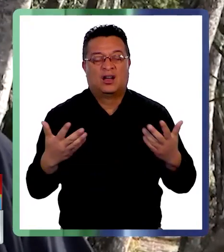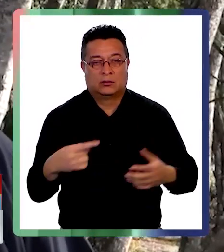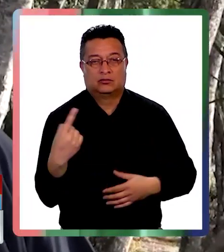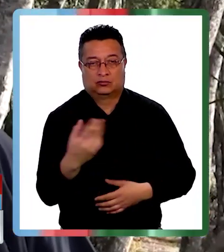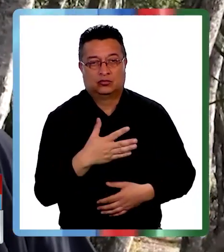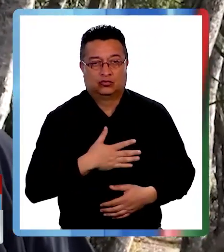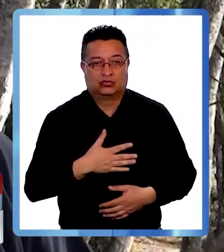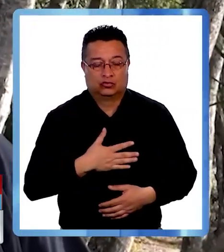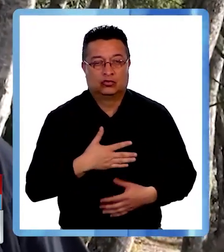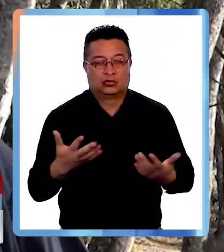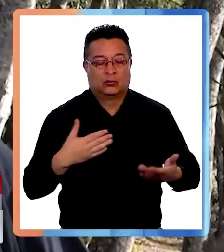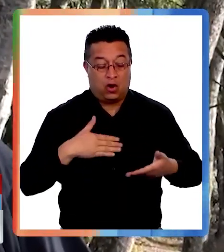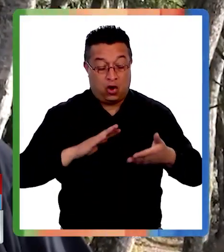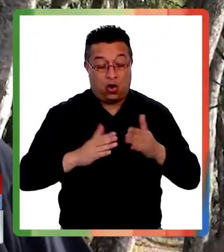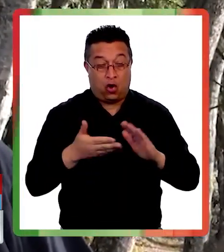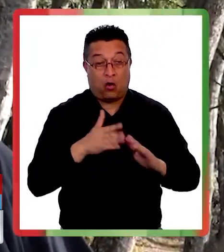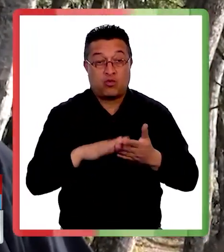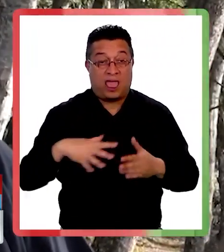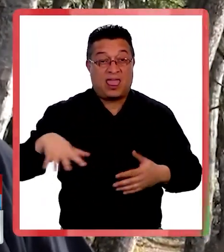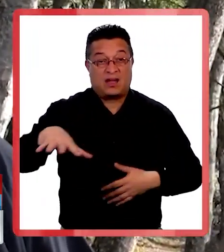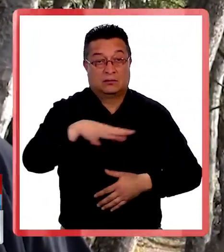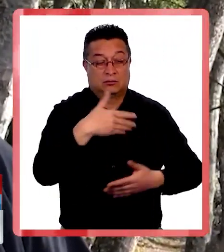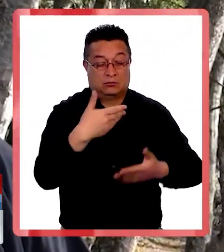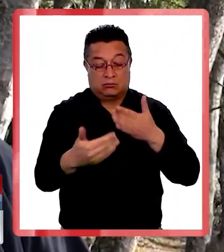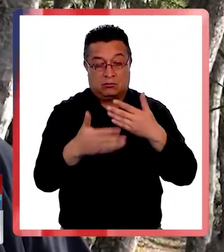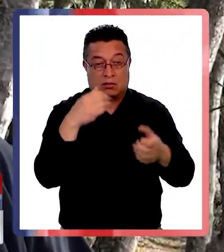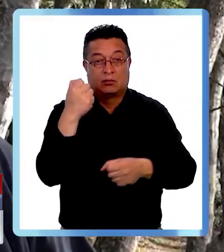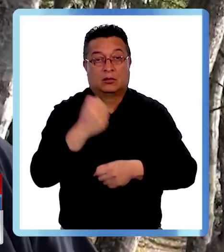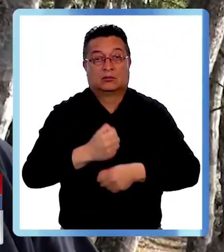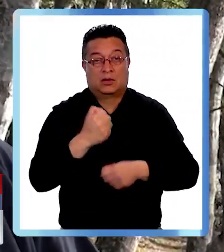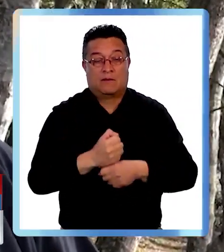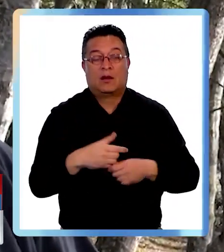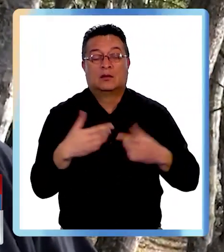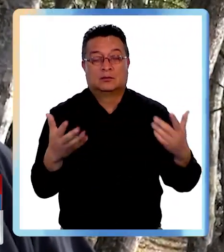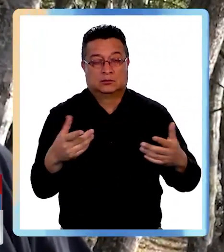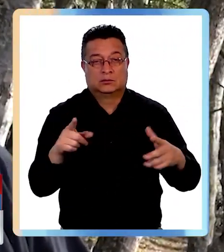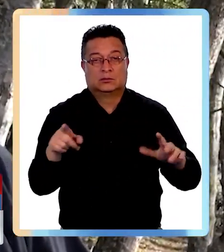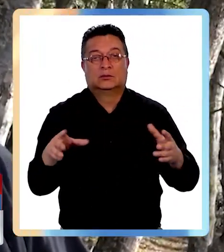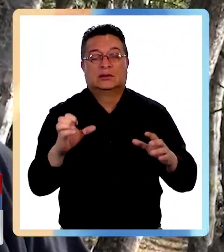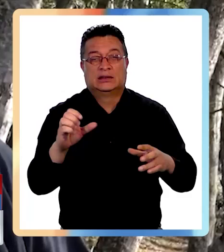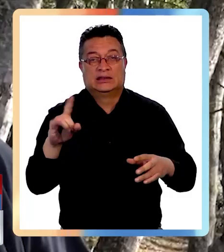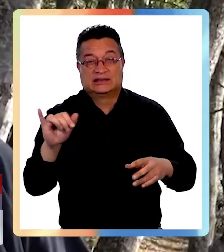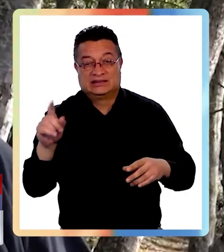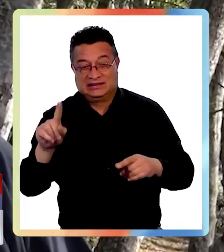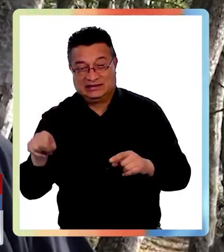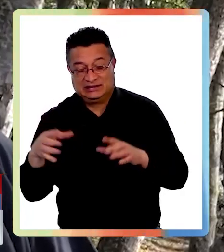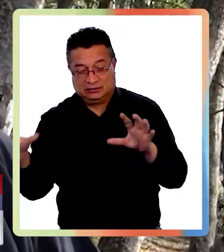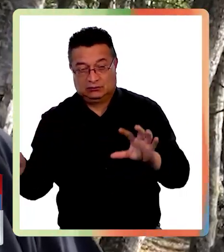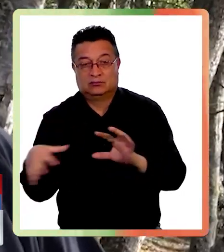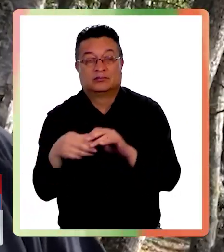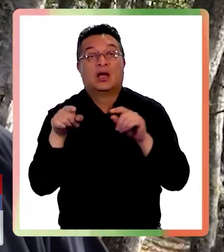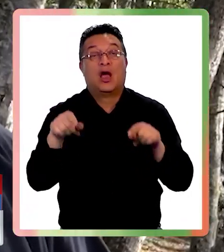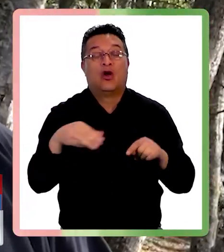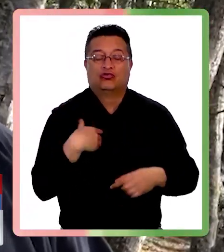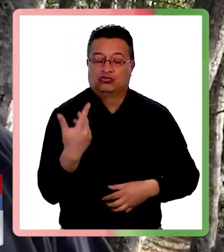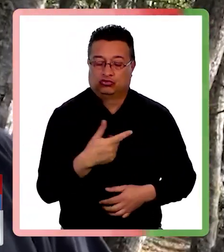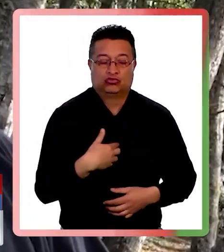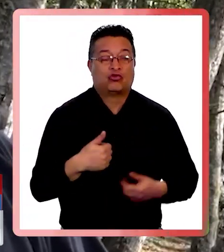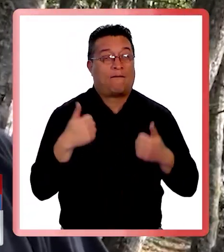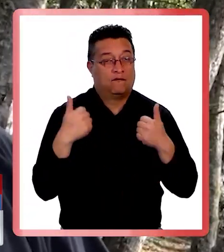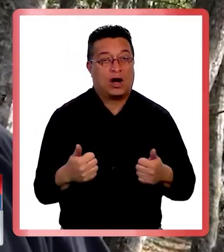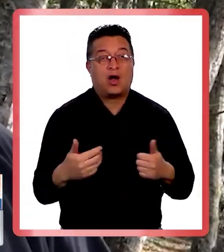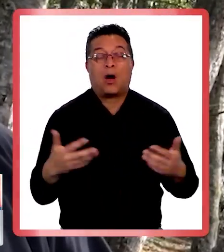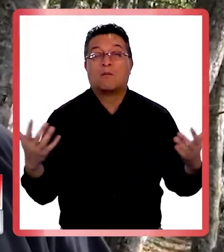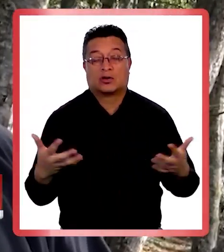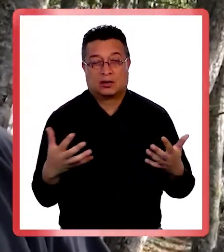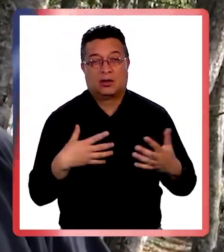y para nosotros, bueno, como comunidad, que somos artesanos entre Elsys, es para nosotros muy bueno,